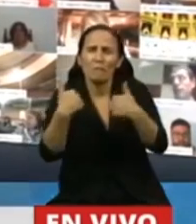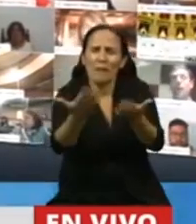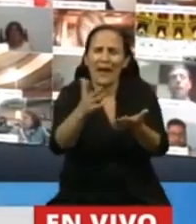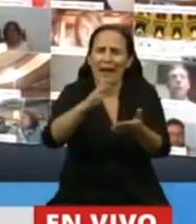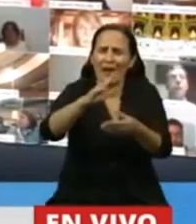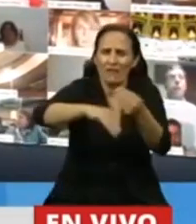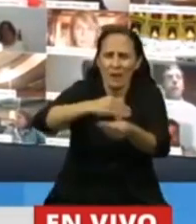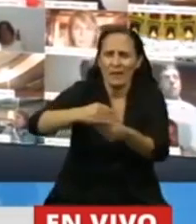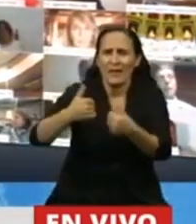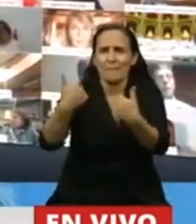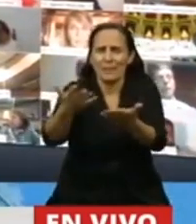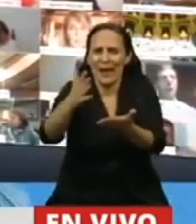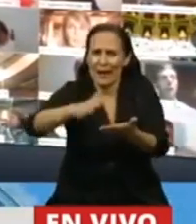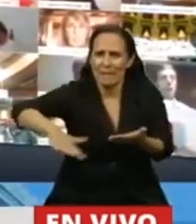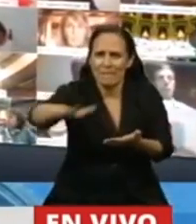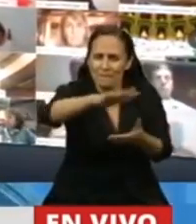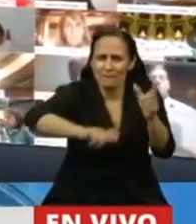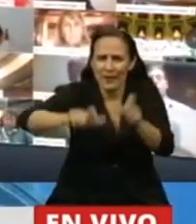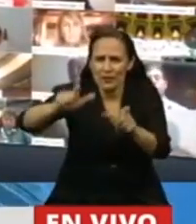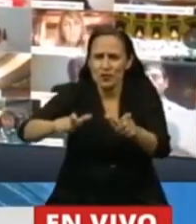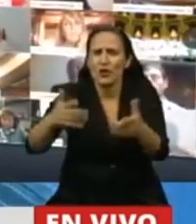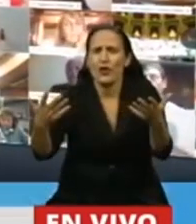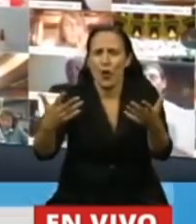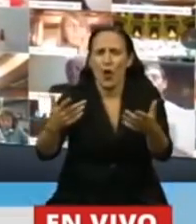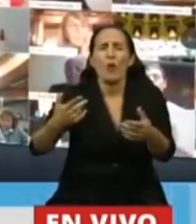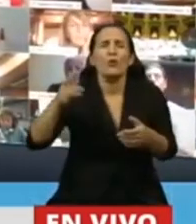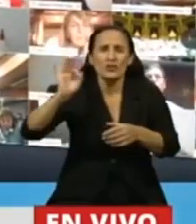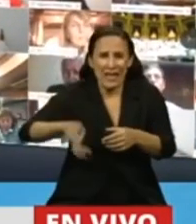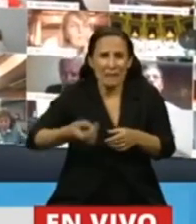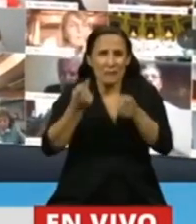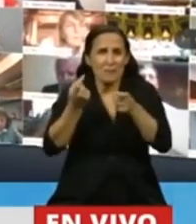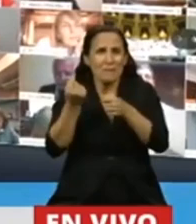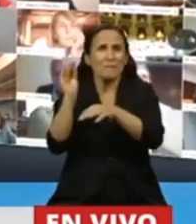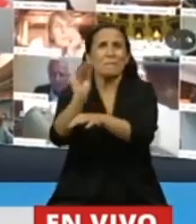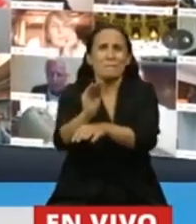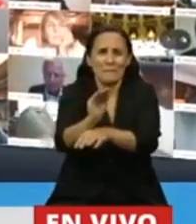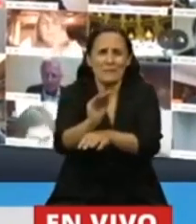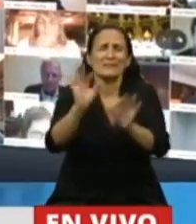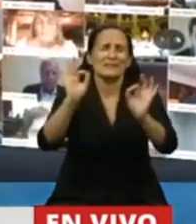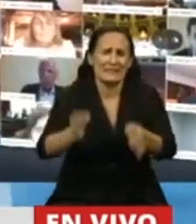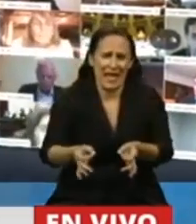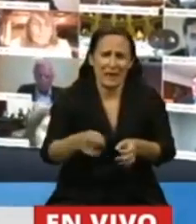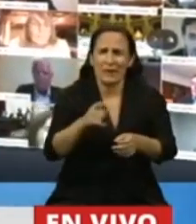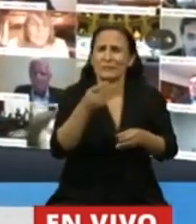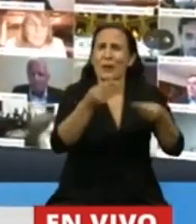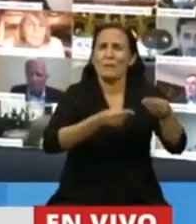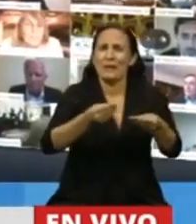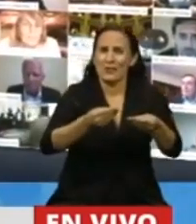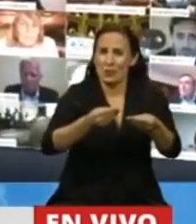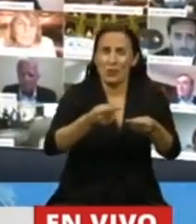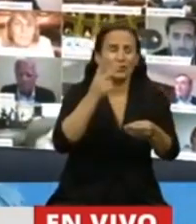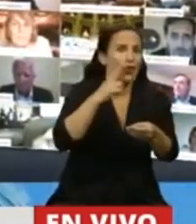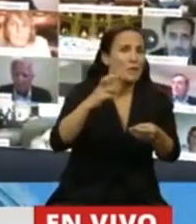Por supuesto que sabemos que eso necesita financiamiento. Por supuesto que sabemos que el presupuesto 2019 prorrogado